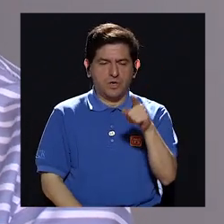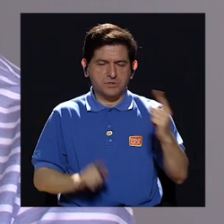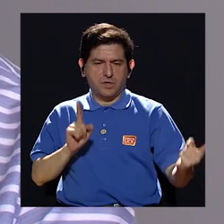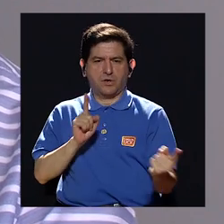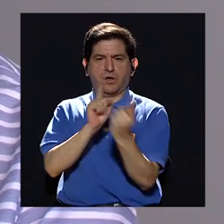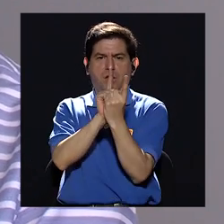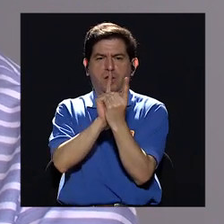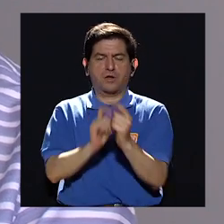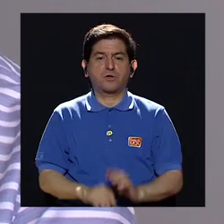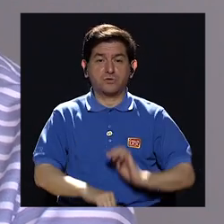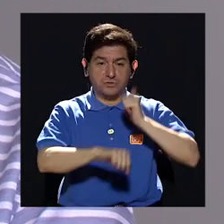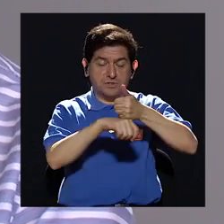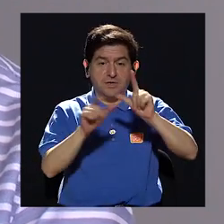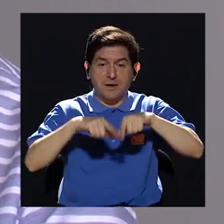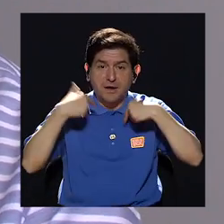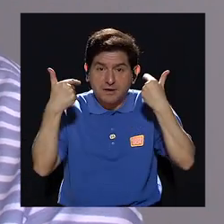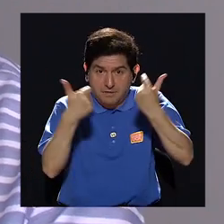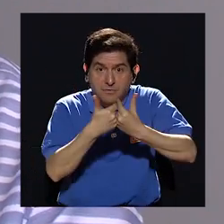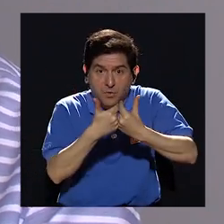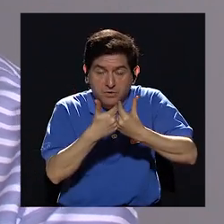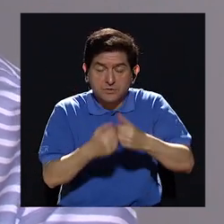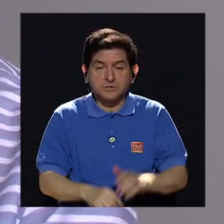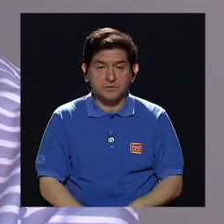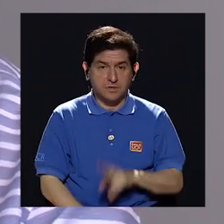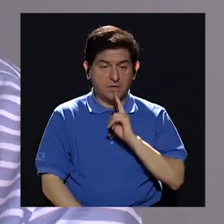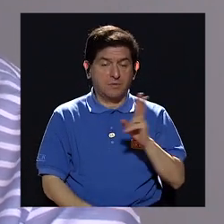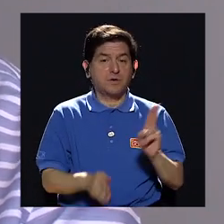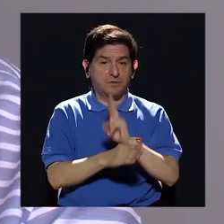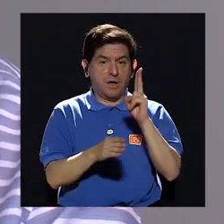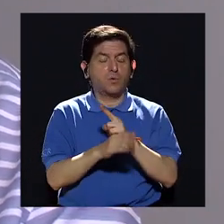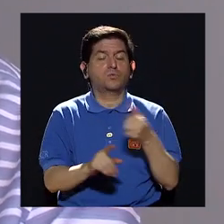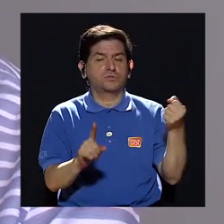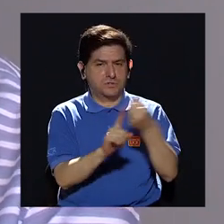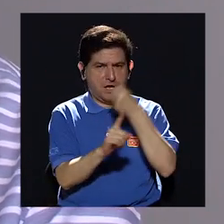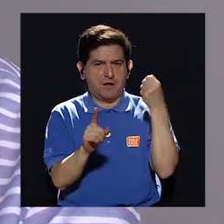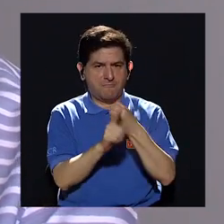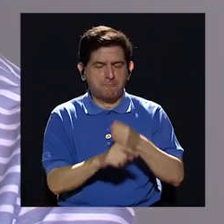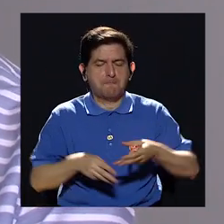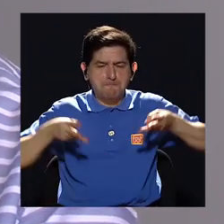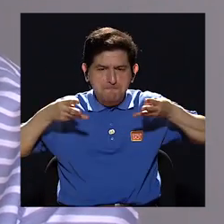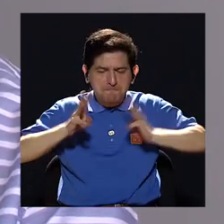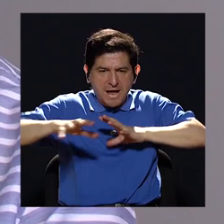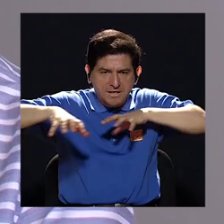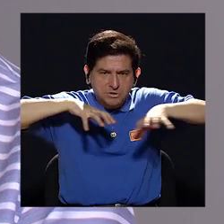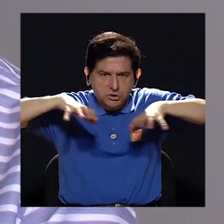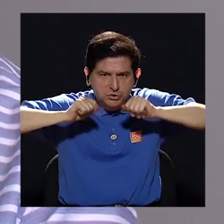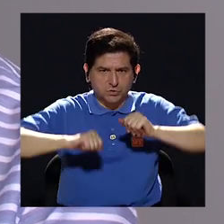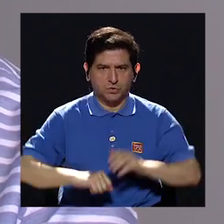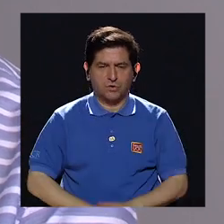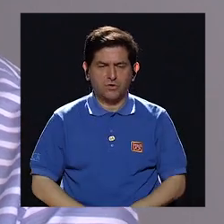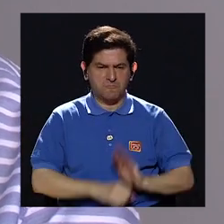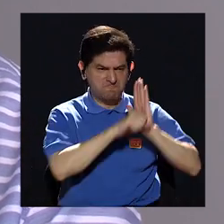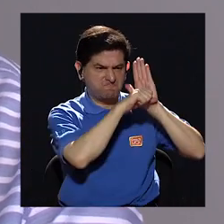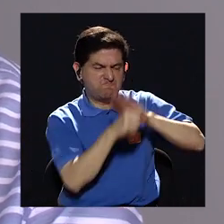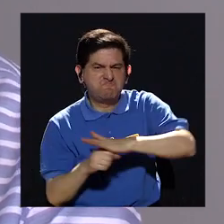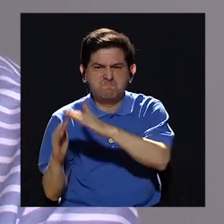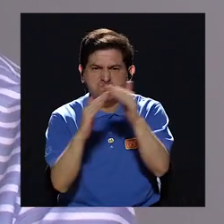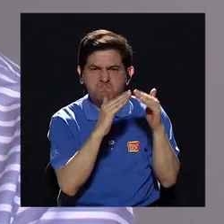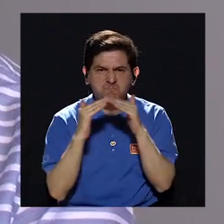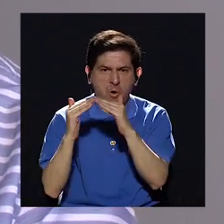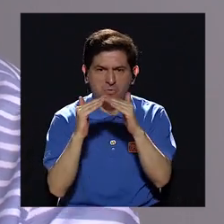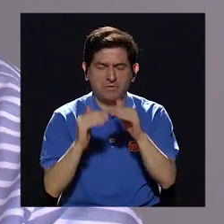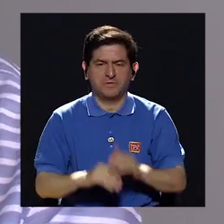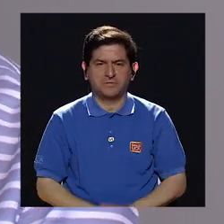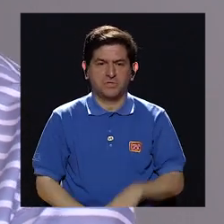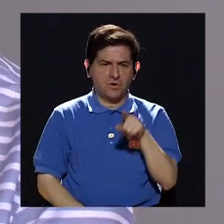que se toparon y han formado a estas bandas que efectivamente utilizan la violencia como método de accionar para presionar a la población